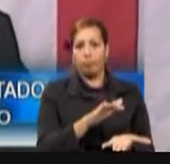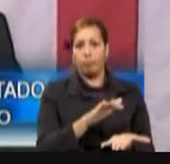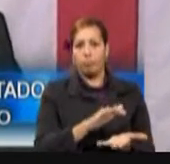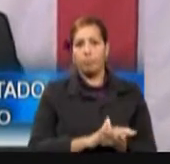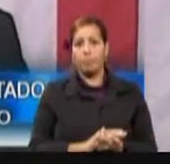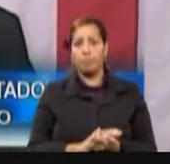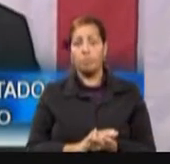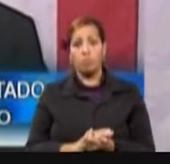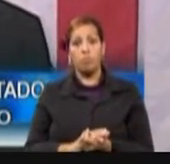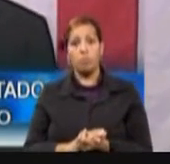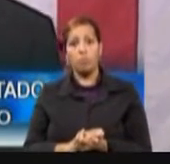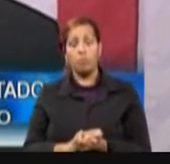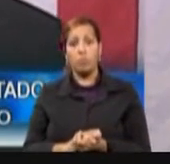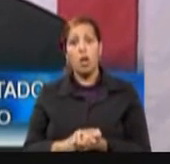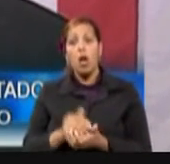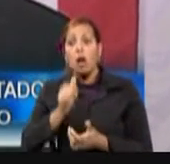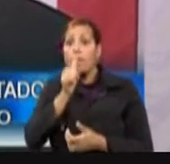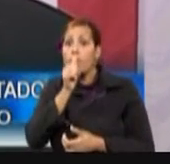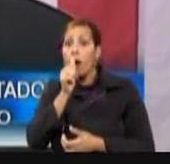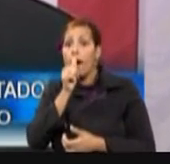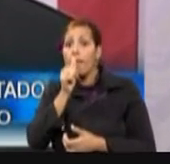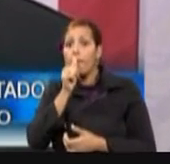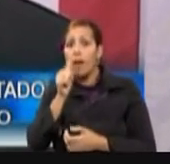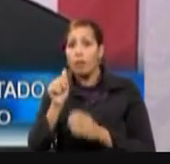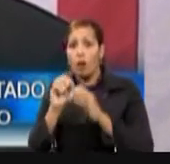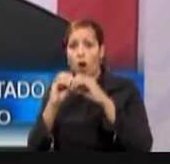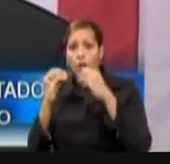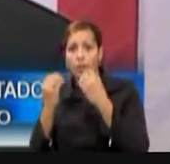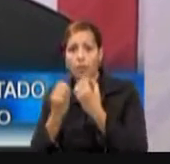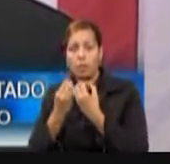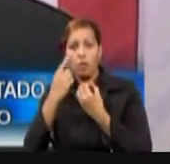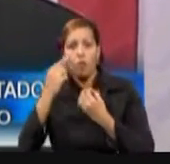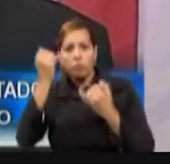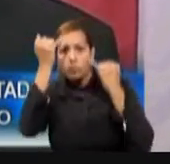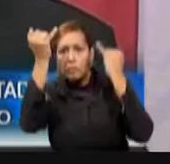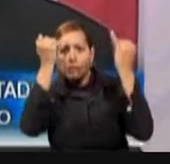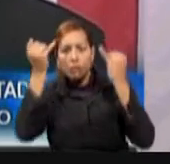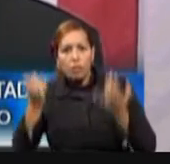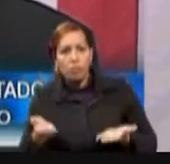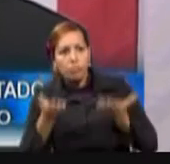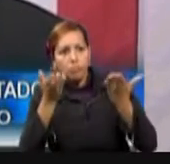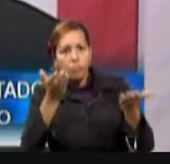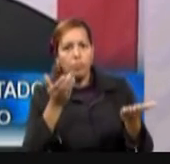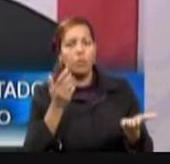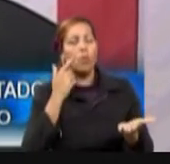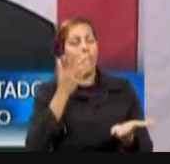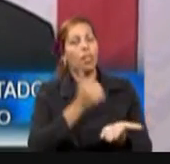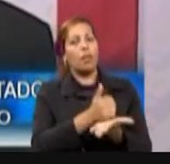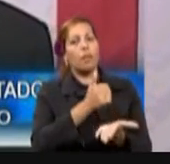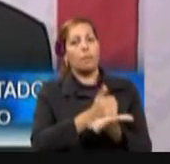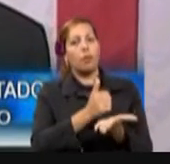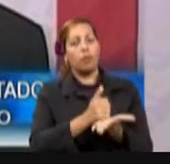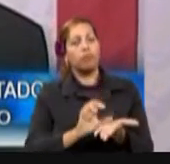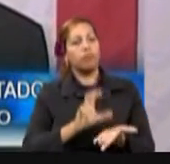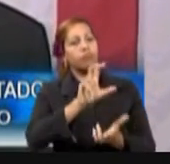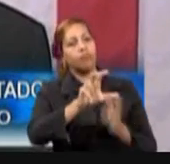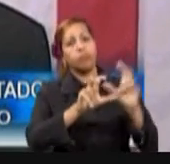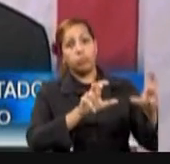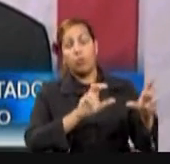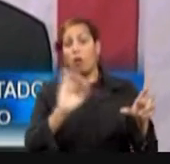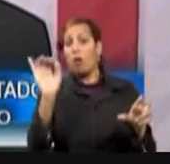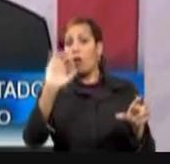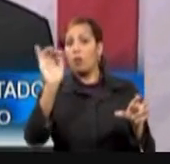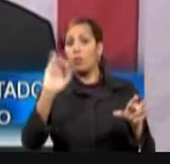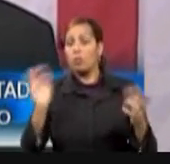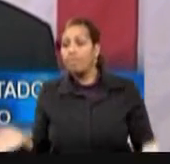Incentivaremos la participación del sector privado en proveer soluciones energéticas que beneficien al pueblo y fomentaremos el ahorro de energía